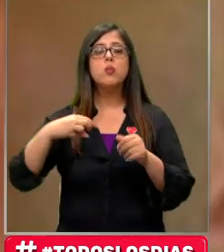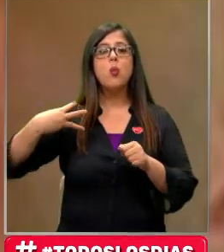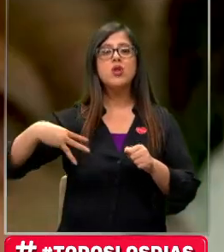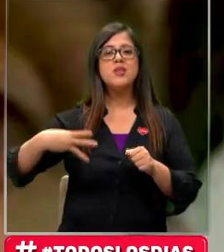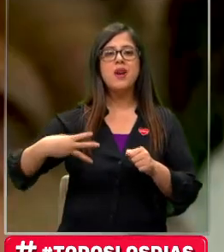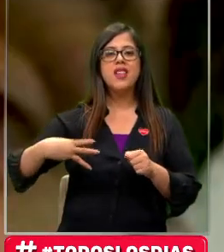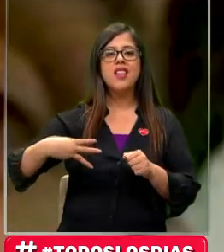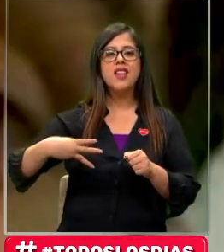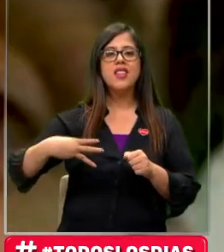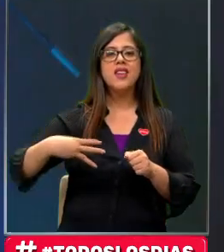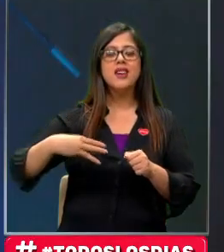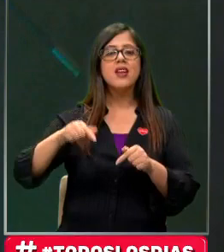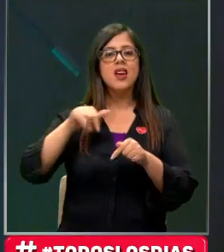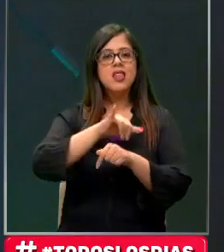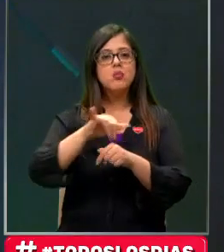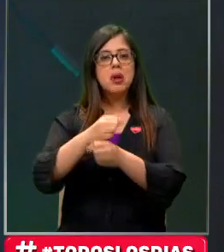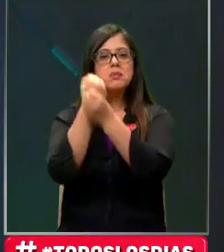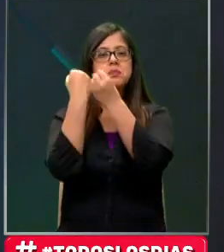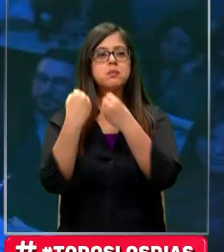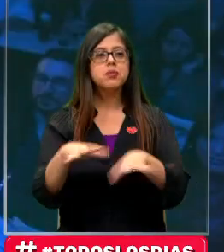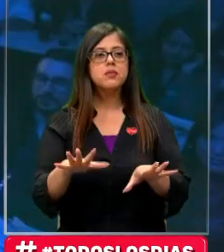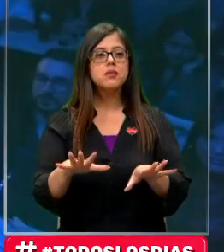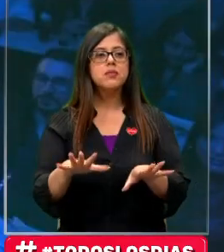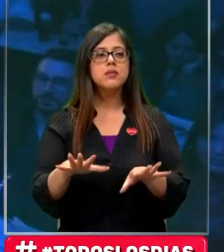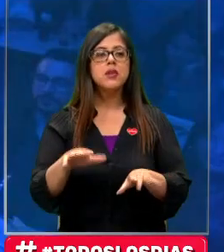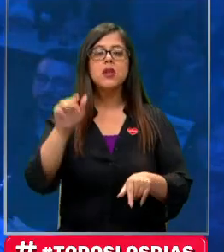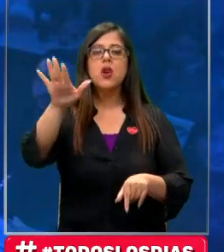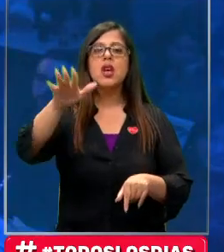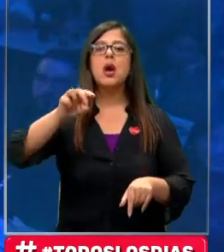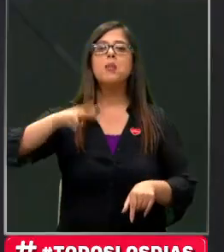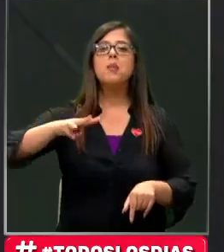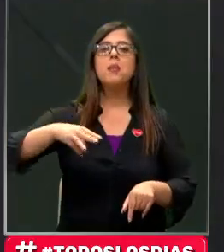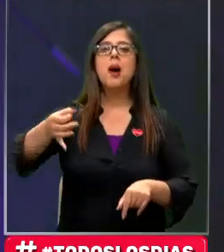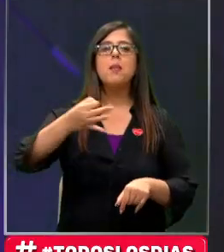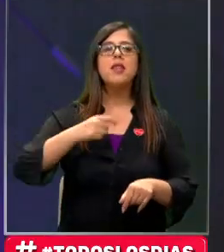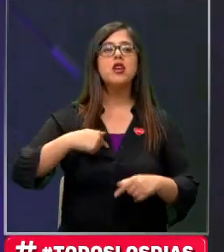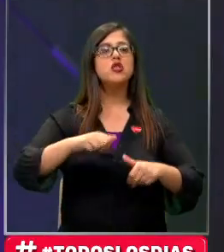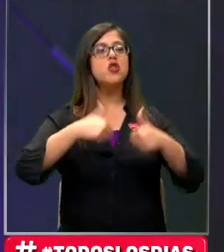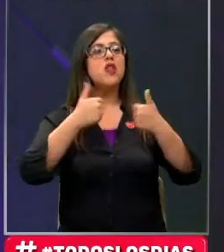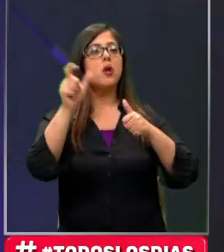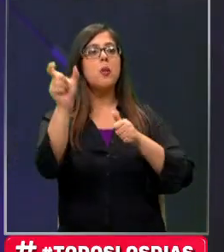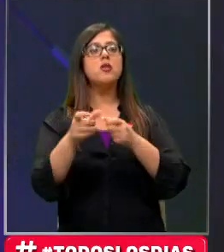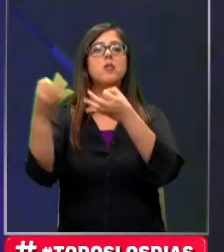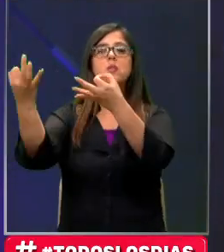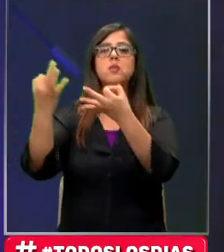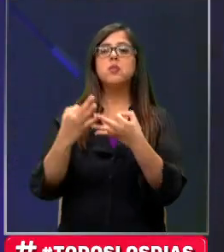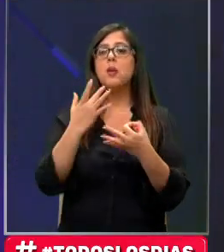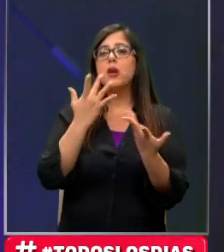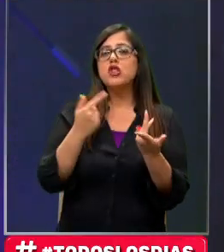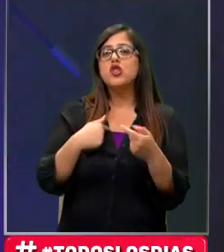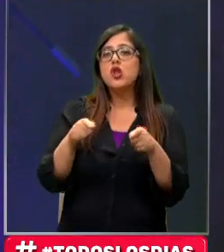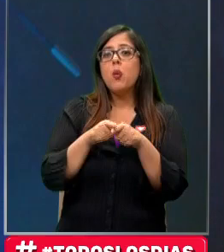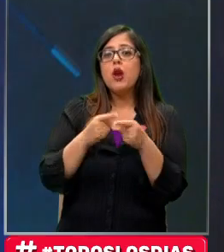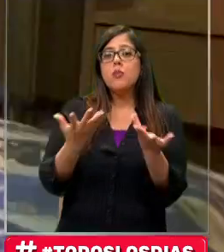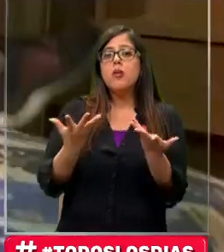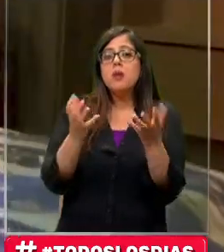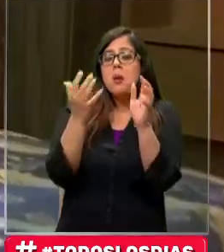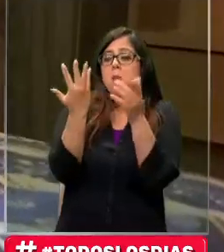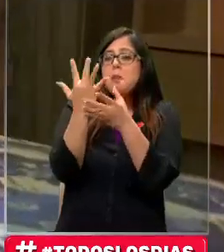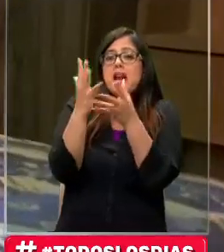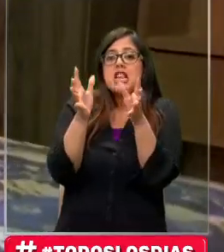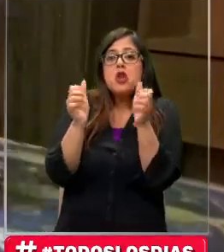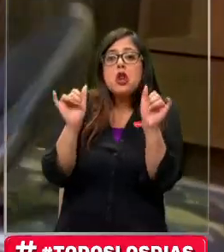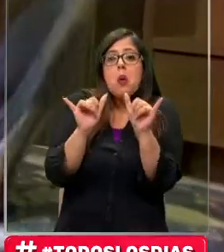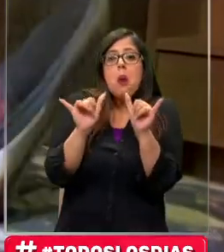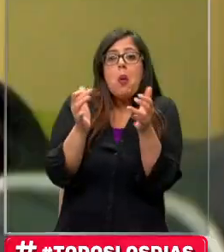hasta que renunció. Soy contador auditor, mi mamá dijo que me iba a ir bien como contador, como soy marito guagua. En